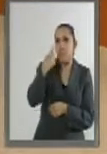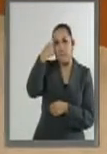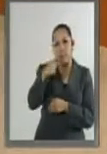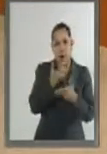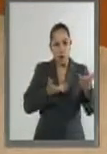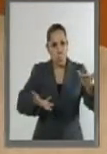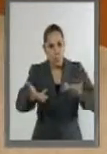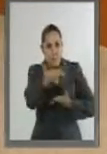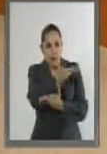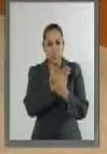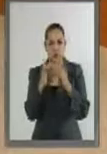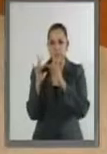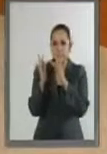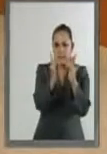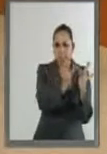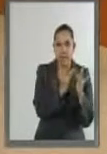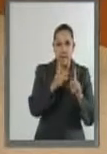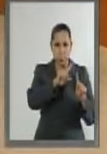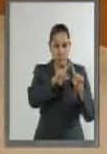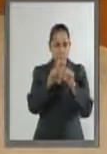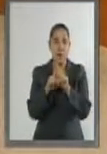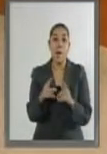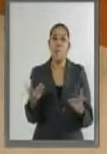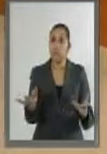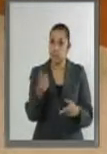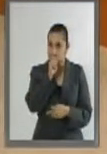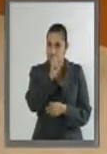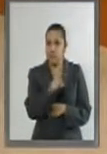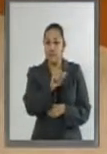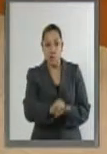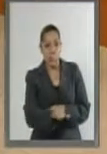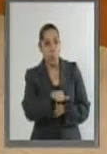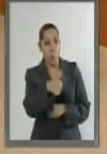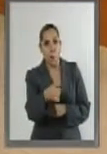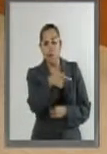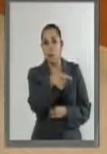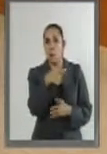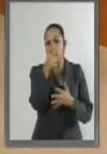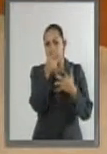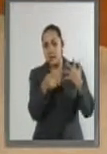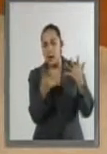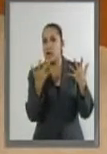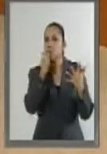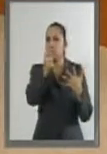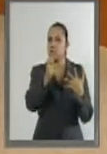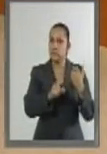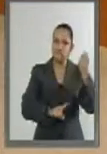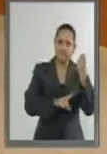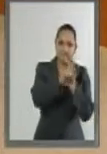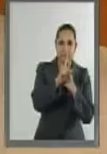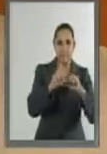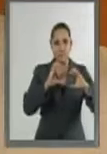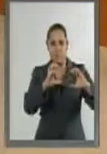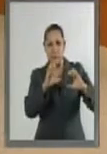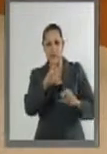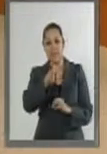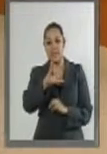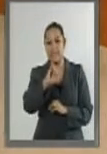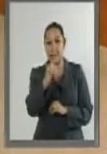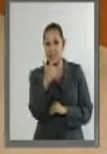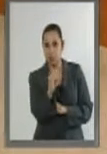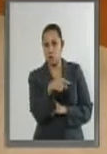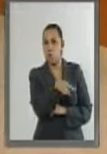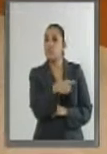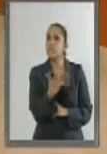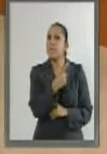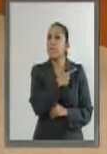fomentaron el surgimiento de nuevas amenazas y riesgos que debemos considerar y enfrentar de